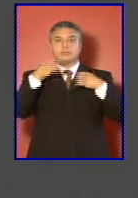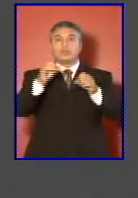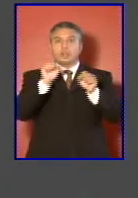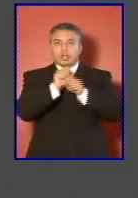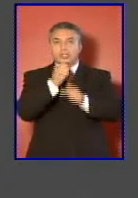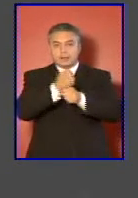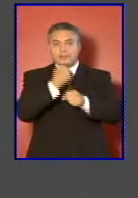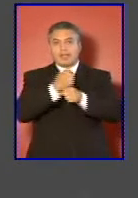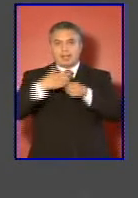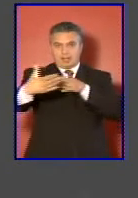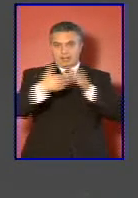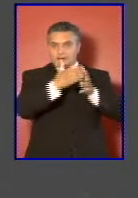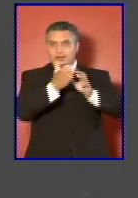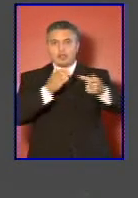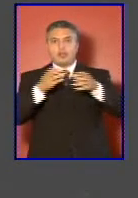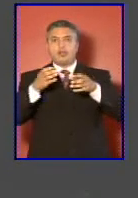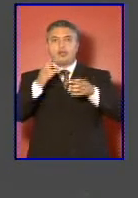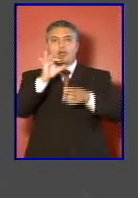conjuntas.